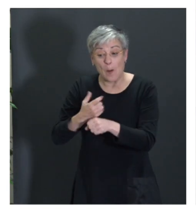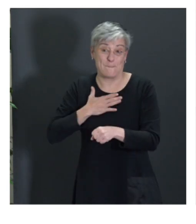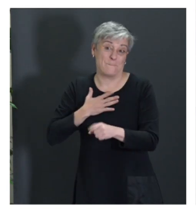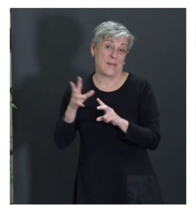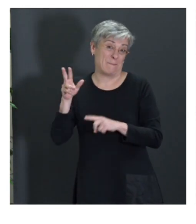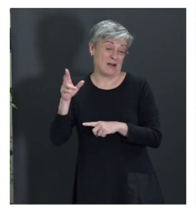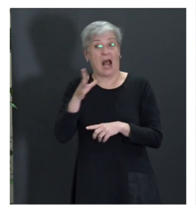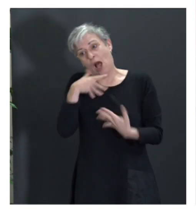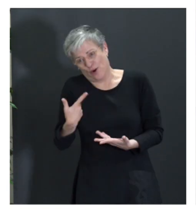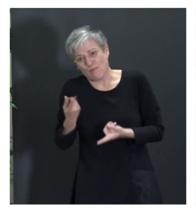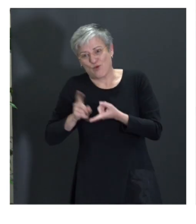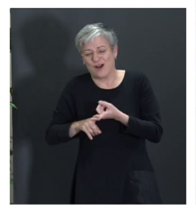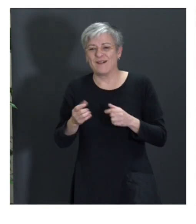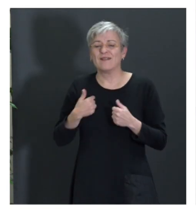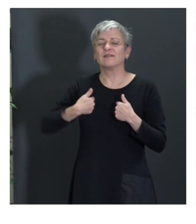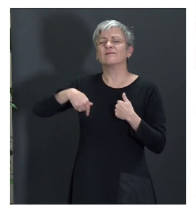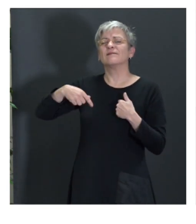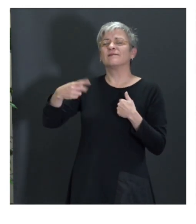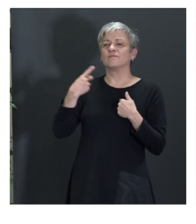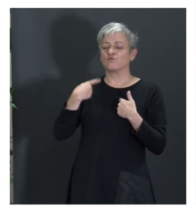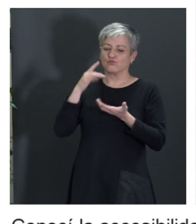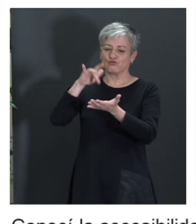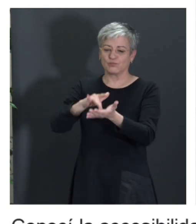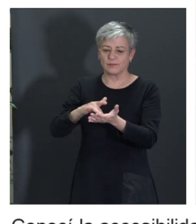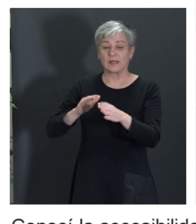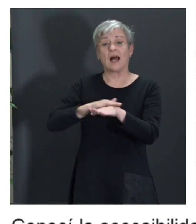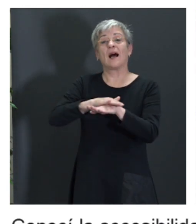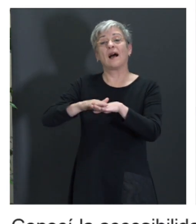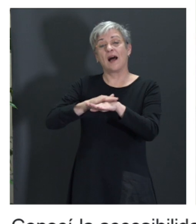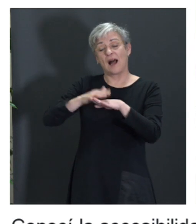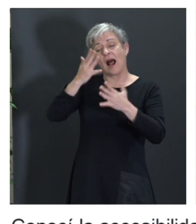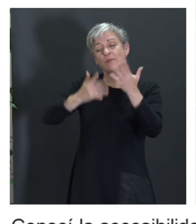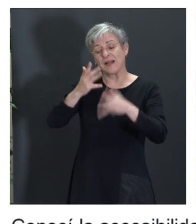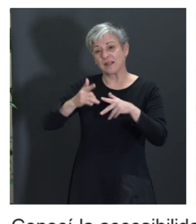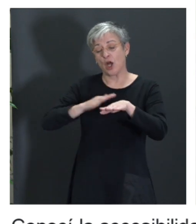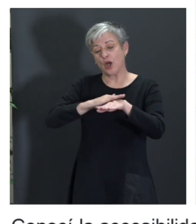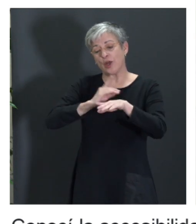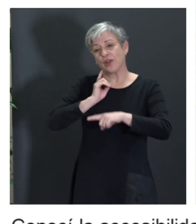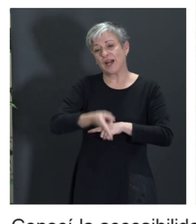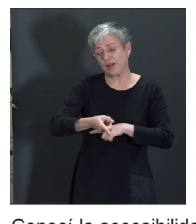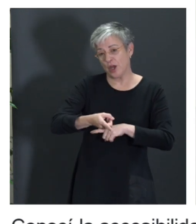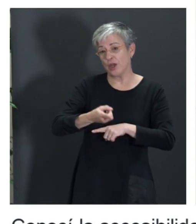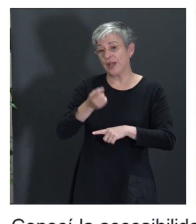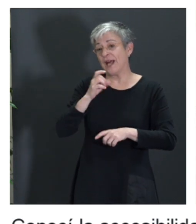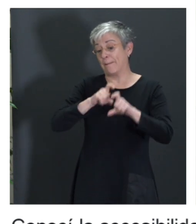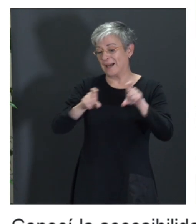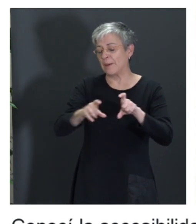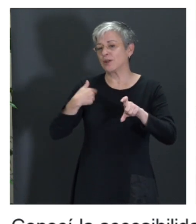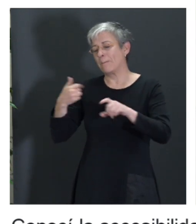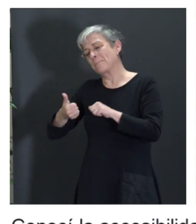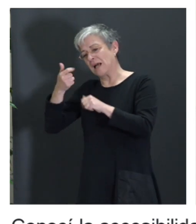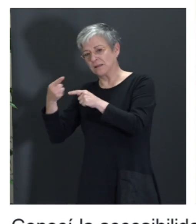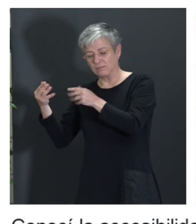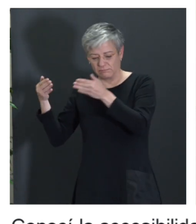y, bueno, estábamos allí, yo estudié administración y edición de empresas también, pero yo me especialicé en finanzas, y entonces estaba